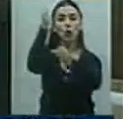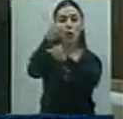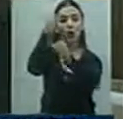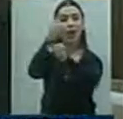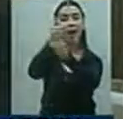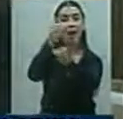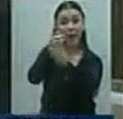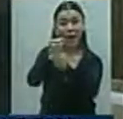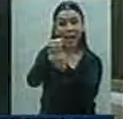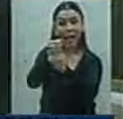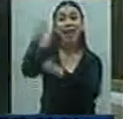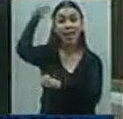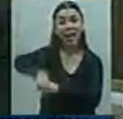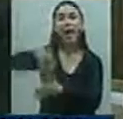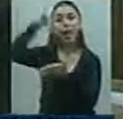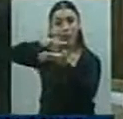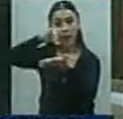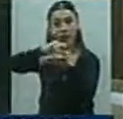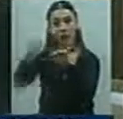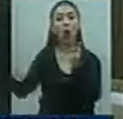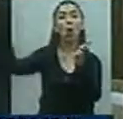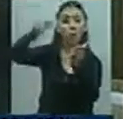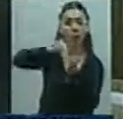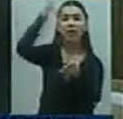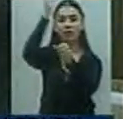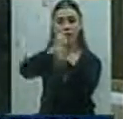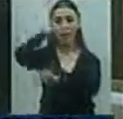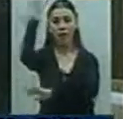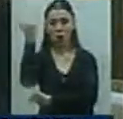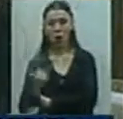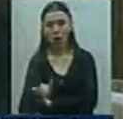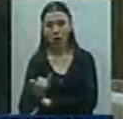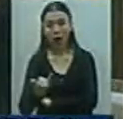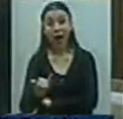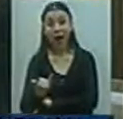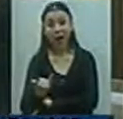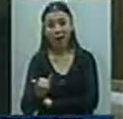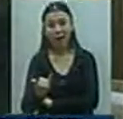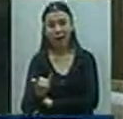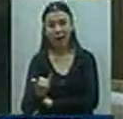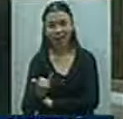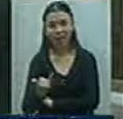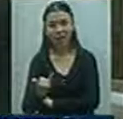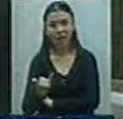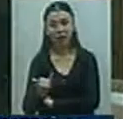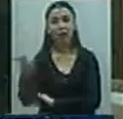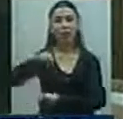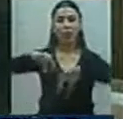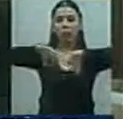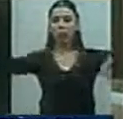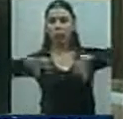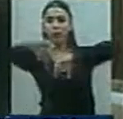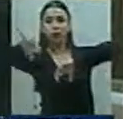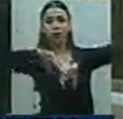los Pericos, porque toda la actividad es generadora de empleo, de mano de obra y que no se